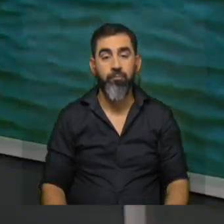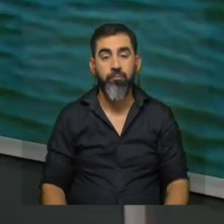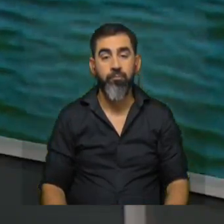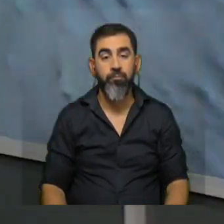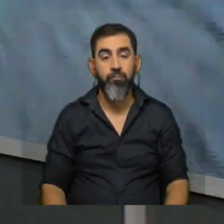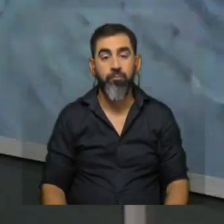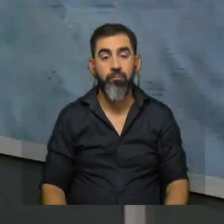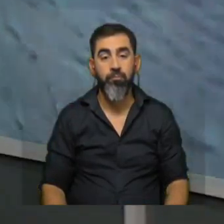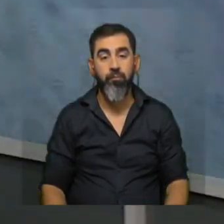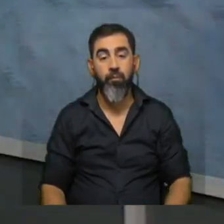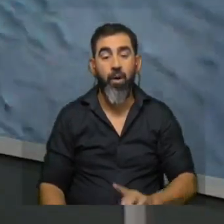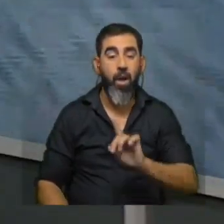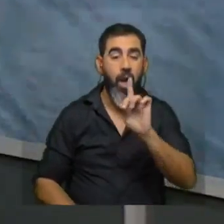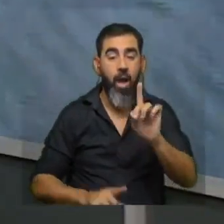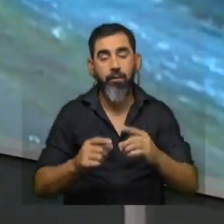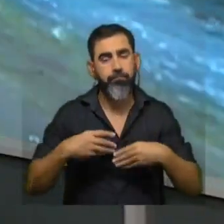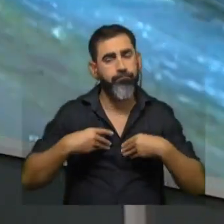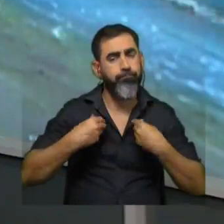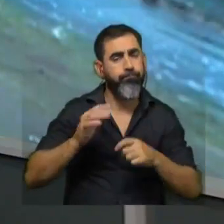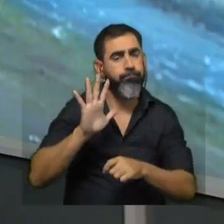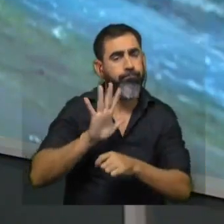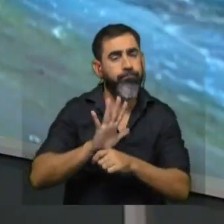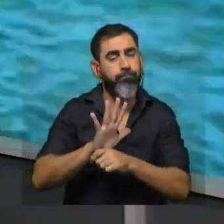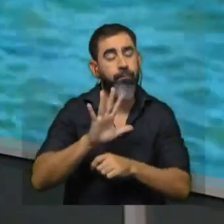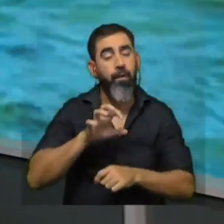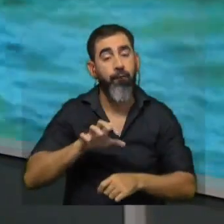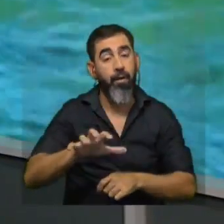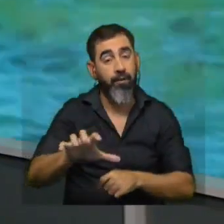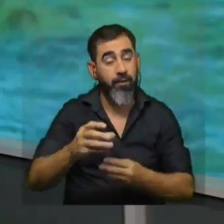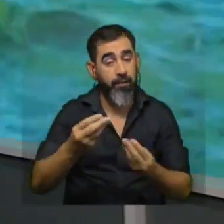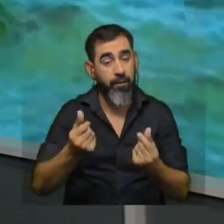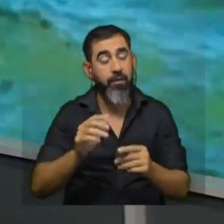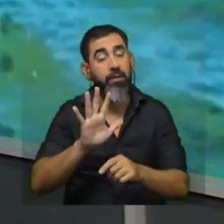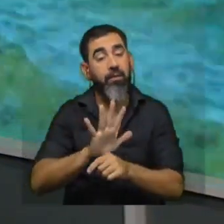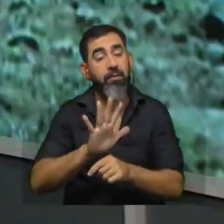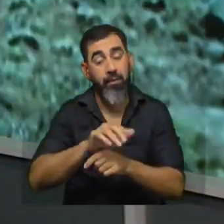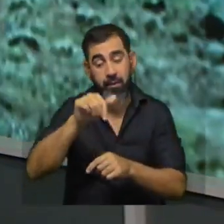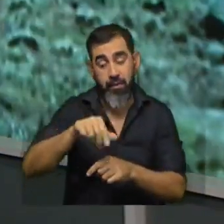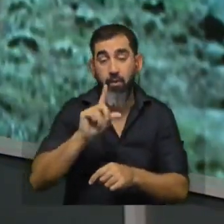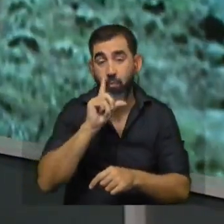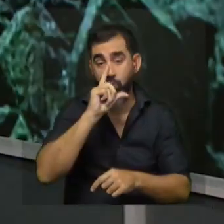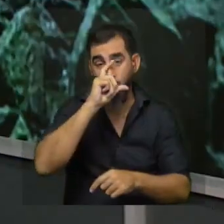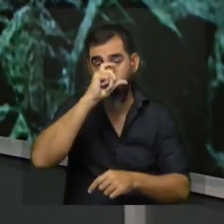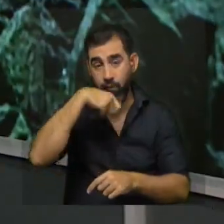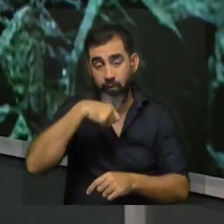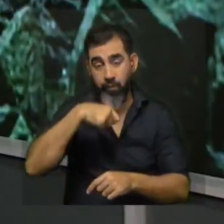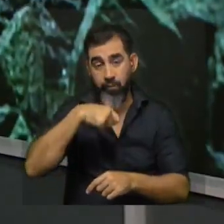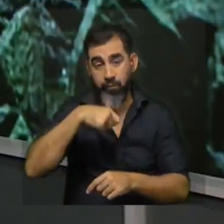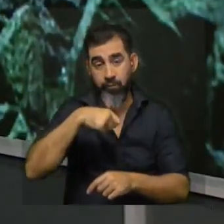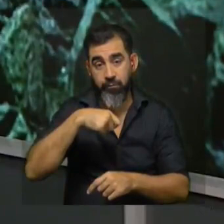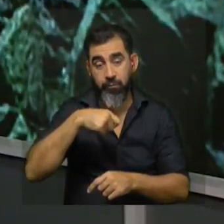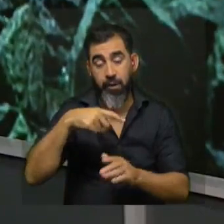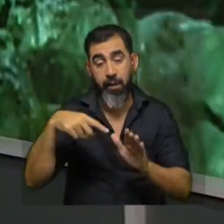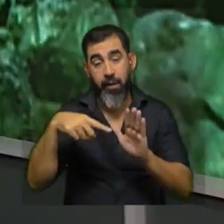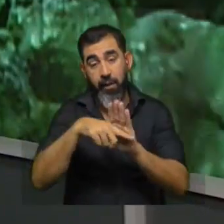A veces nos quedamos con la percepción en cuanto a las floraciones de cianobacterias de lo que pasa aquí en la capital, digamos, al